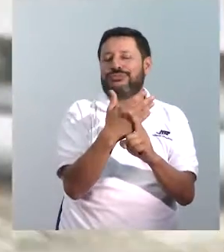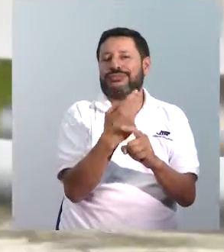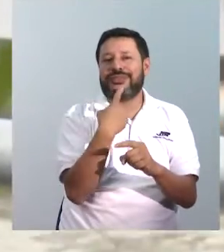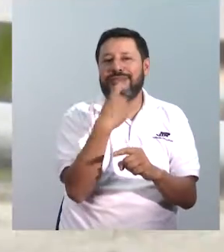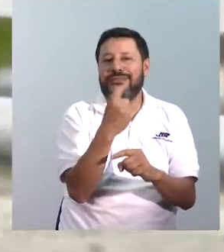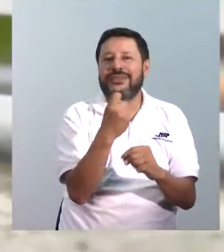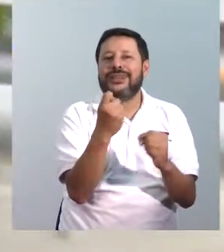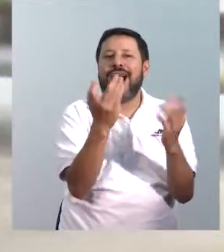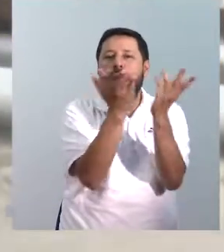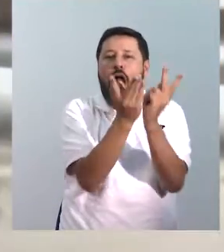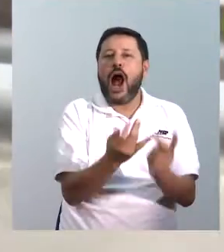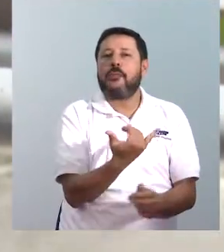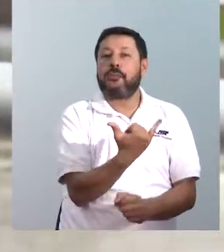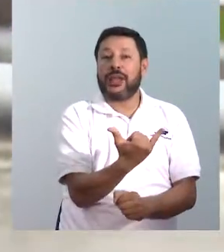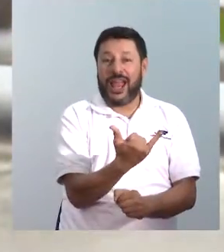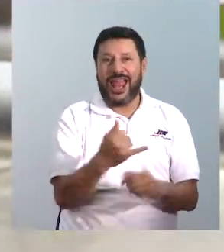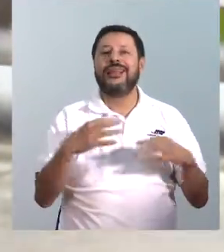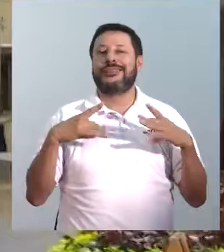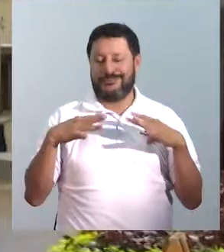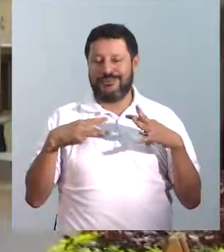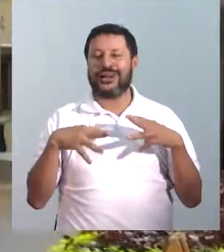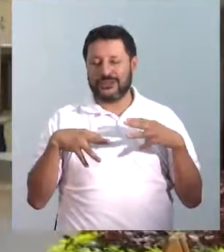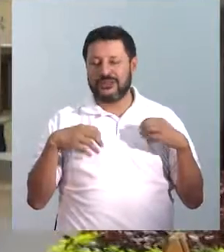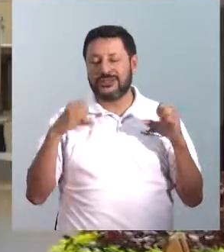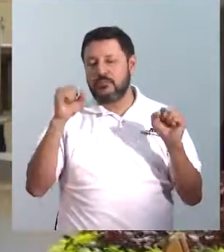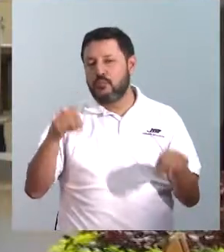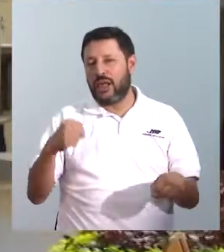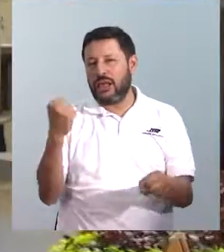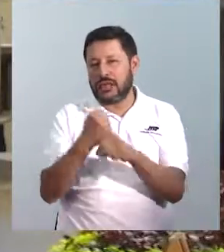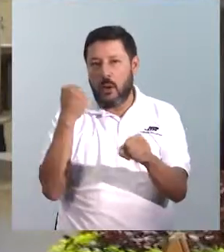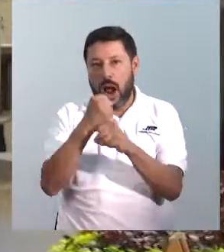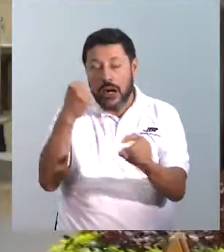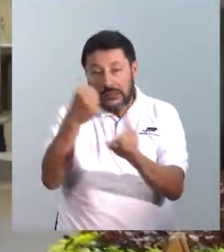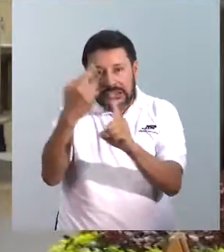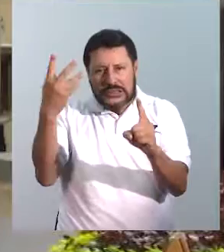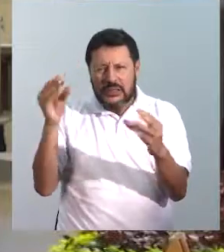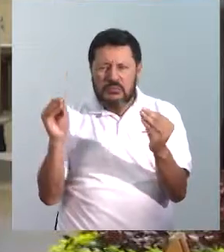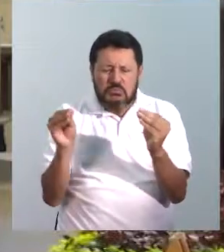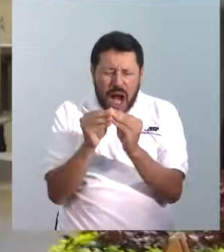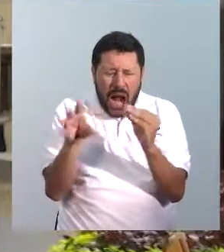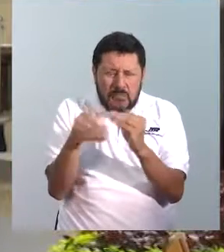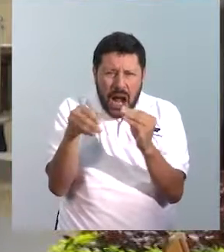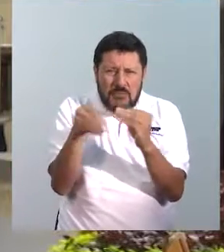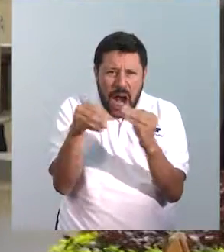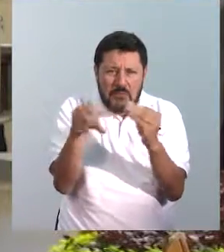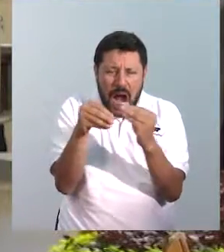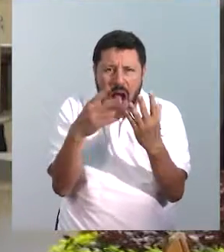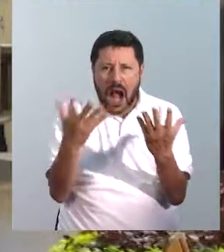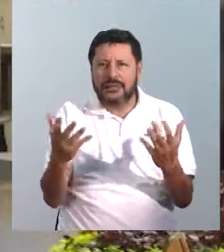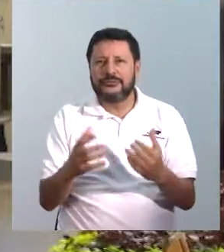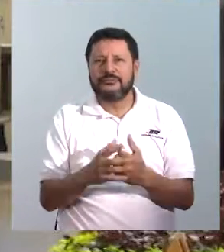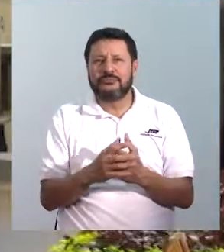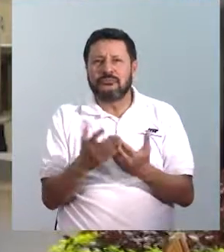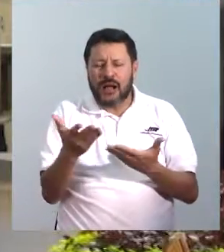vacaciones. Por lo que tenemos una comunidad académica muy amplia en cada una de las sedes. Entonces vamos